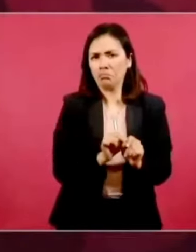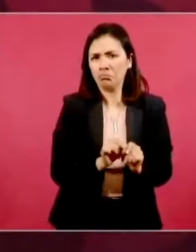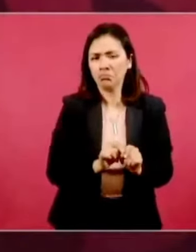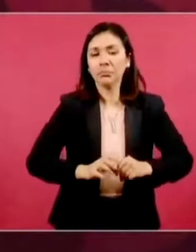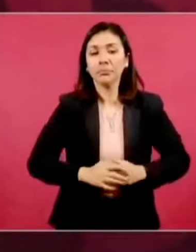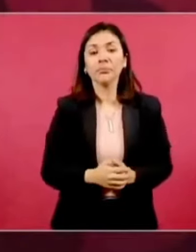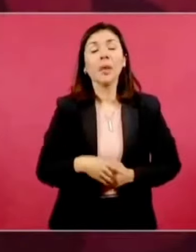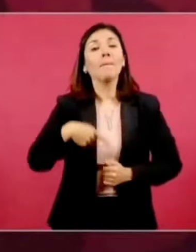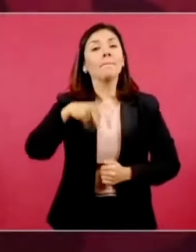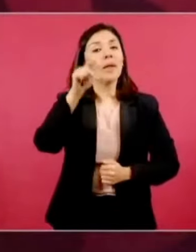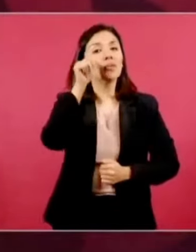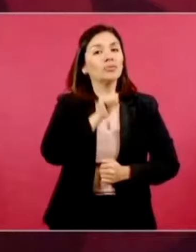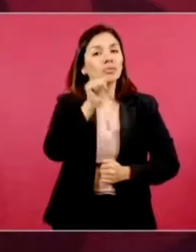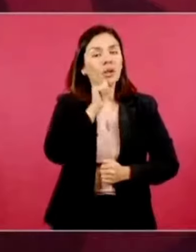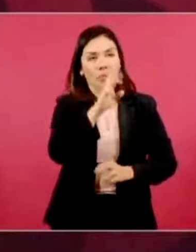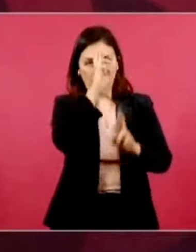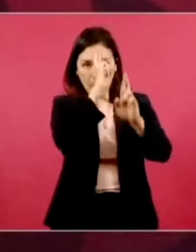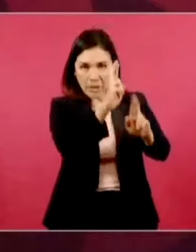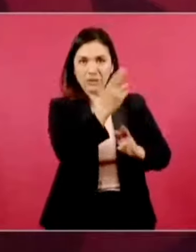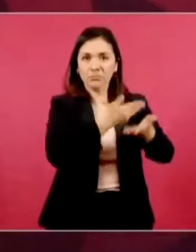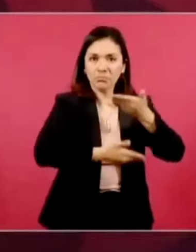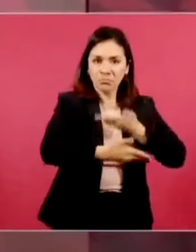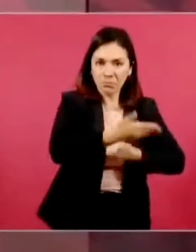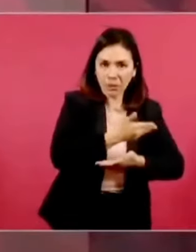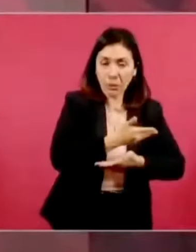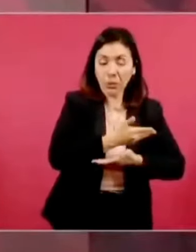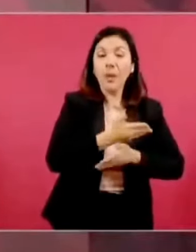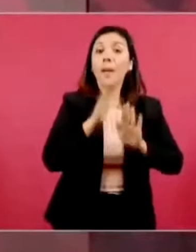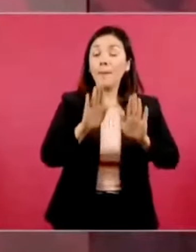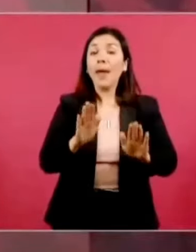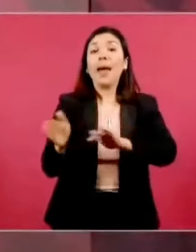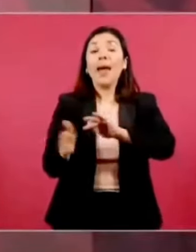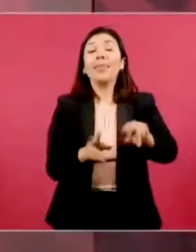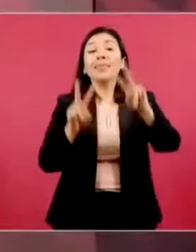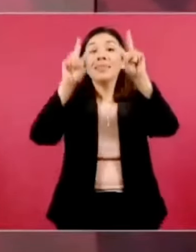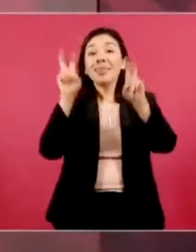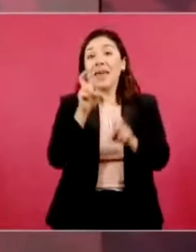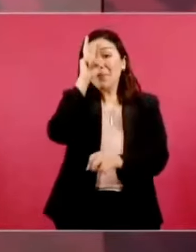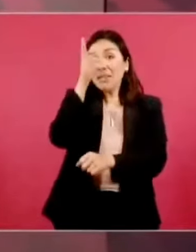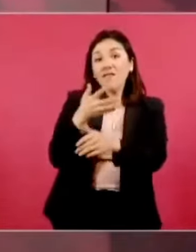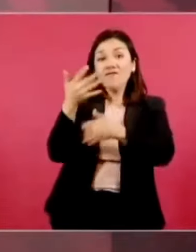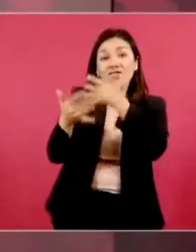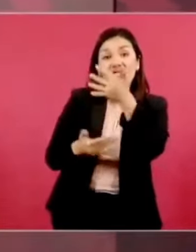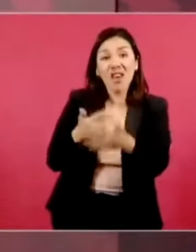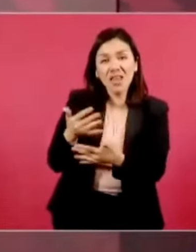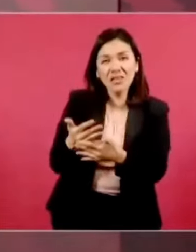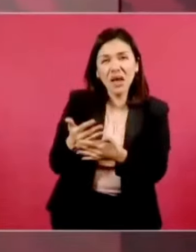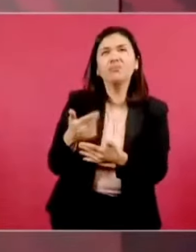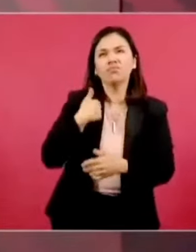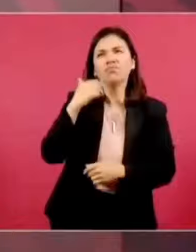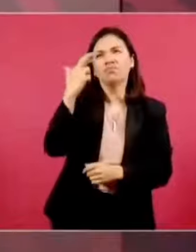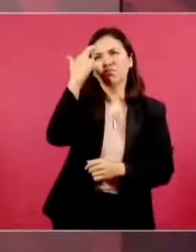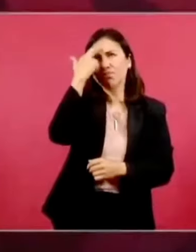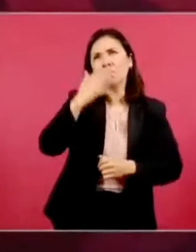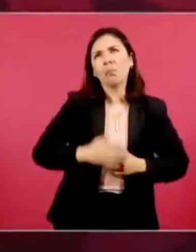Siempre con respeto. en temas de violencia, recuerdo dos